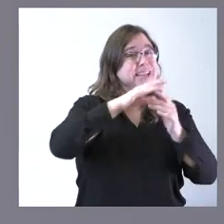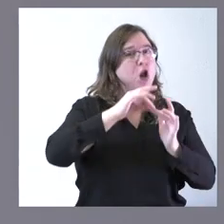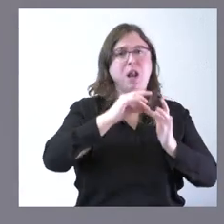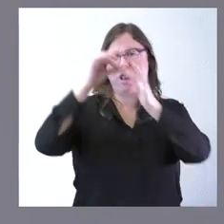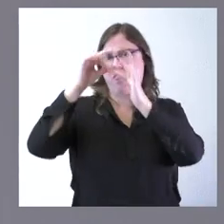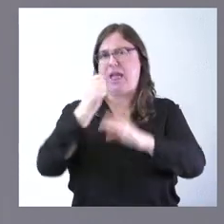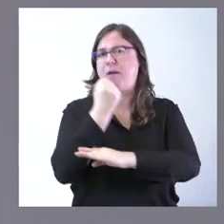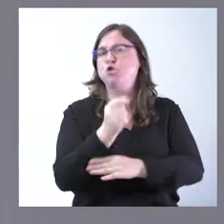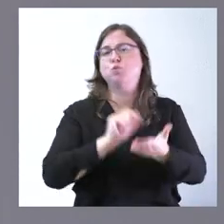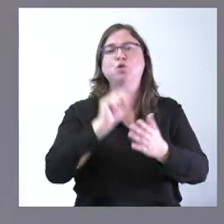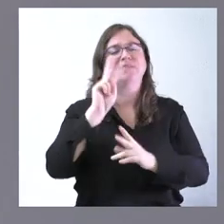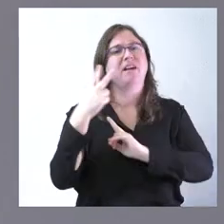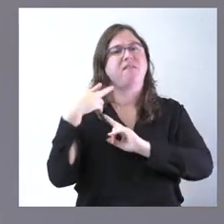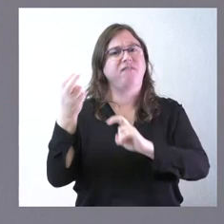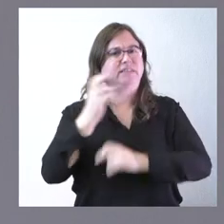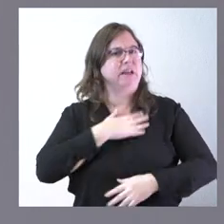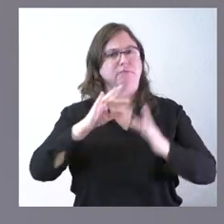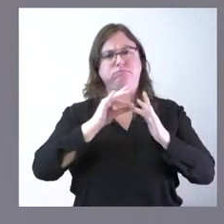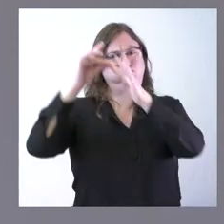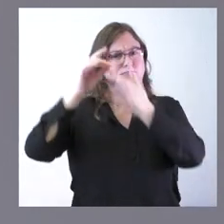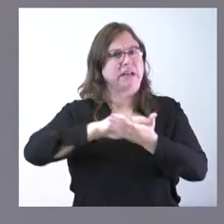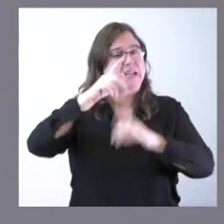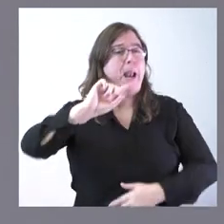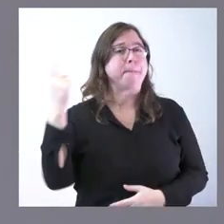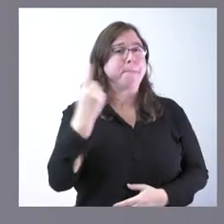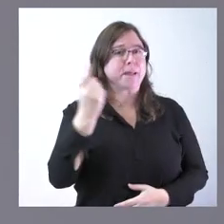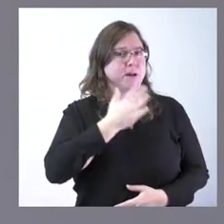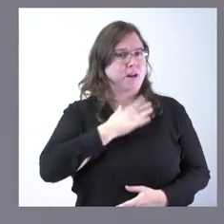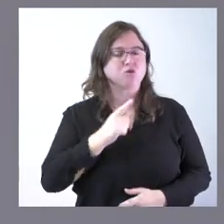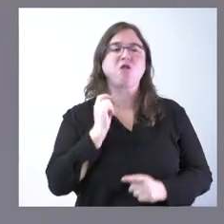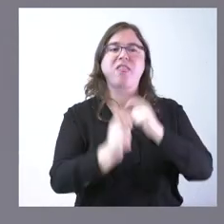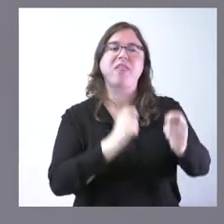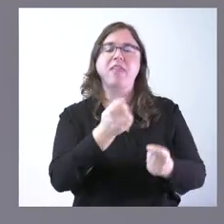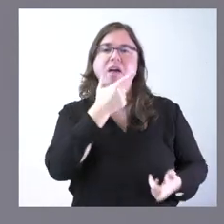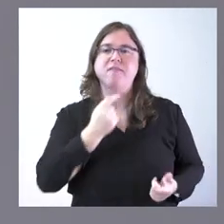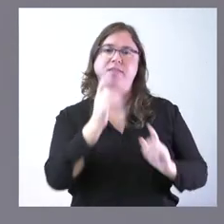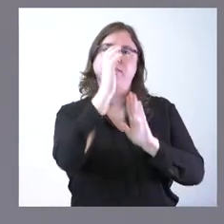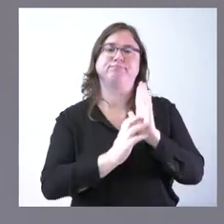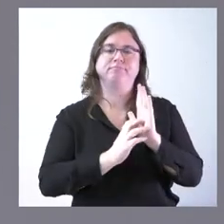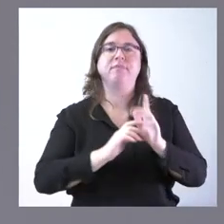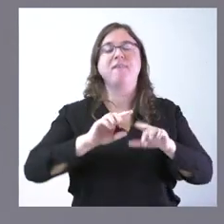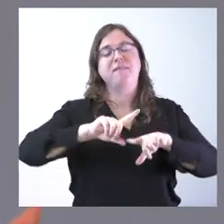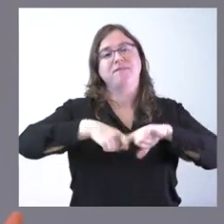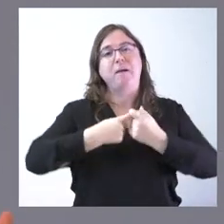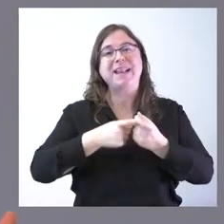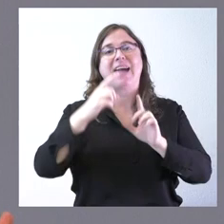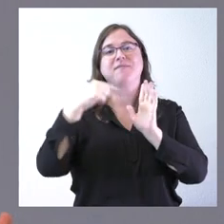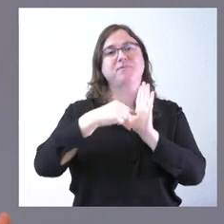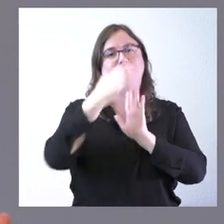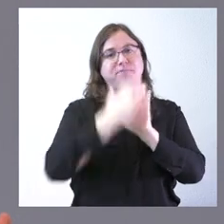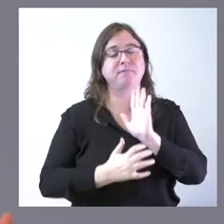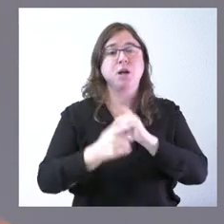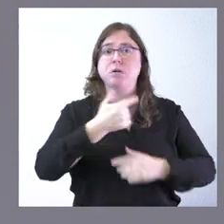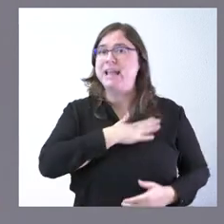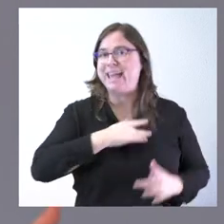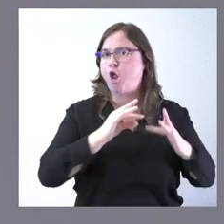desde el punto de vista fiscal a las familias dentro de España somos la primera comunidad autónoma en beneficios fiscales a la familia dentro de España en segundo lugar que queremos ser líderes